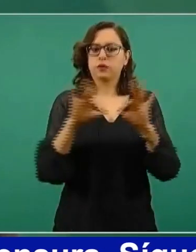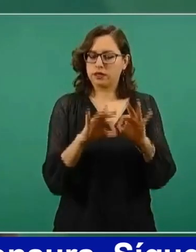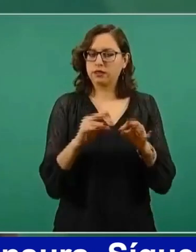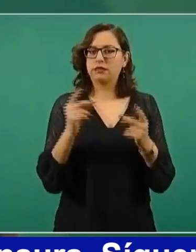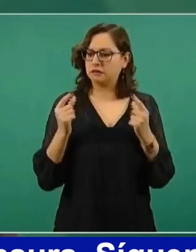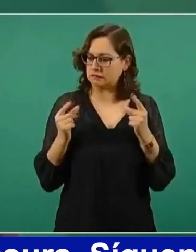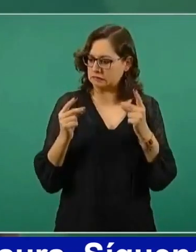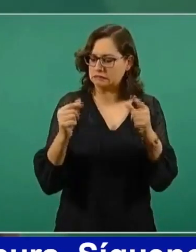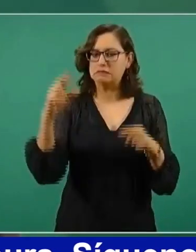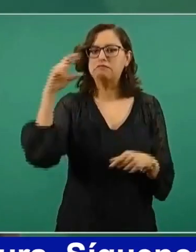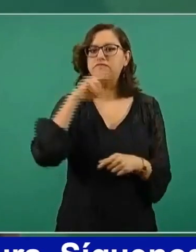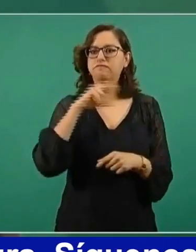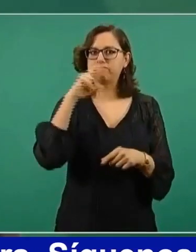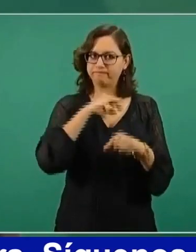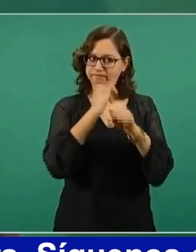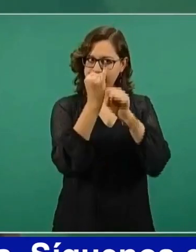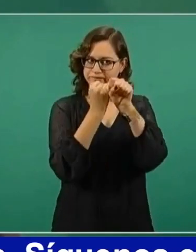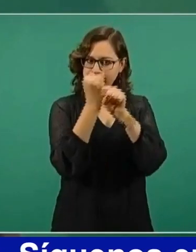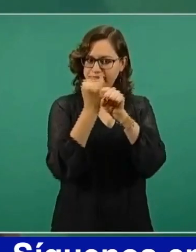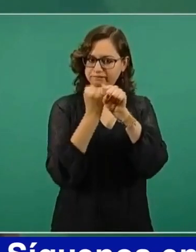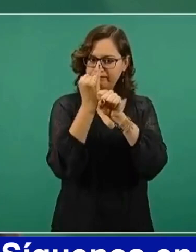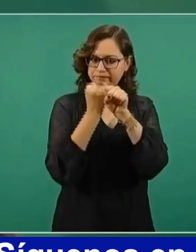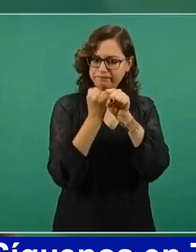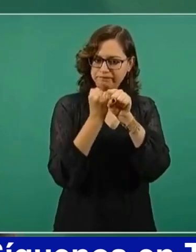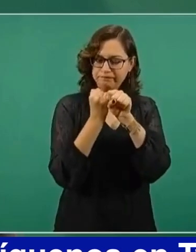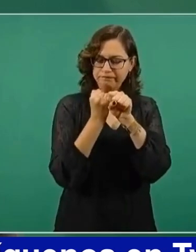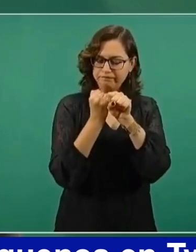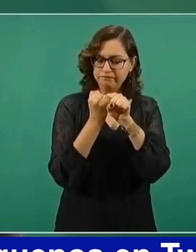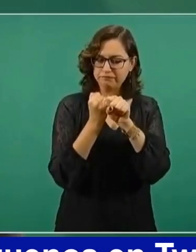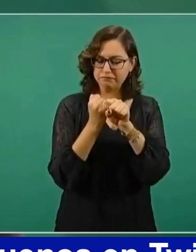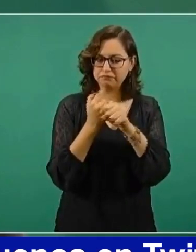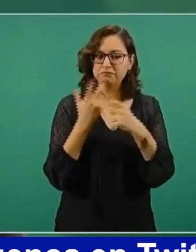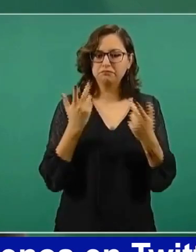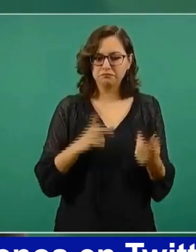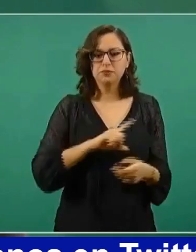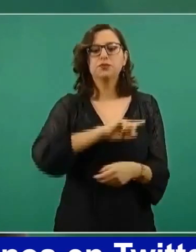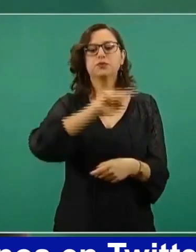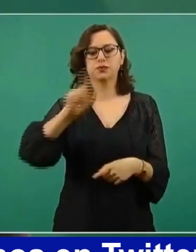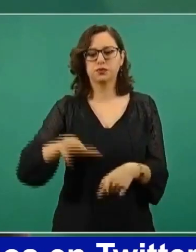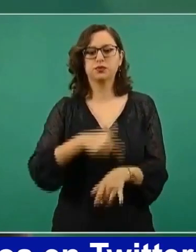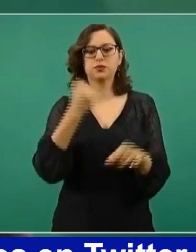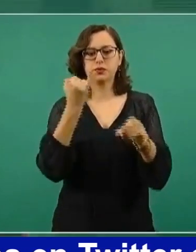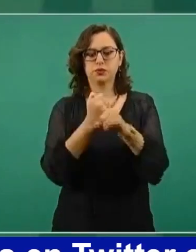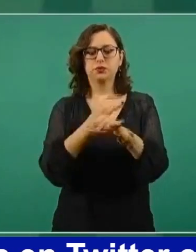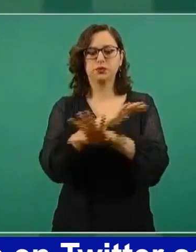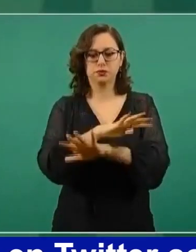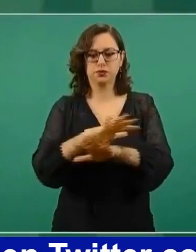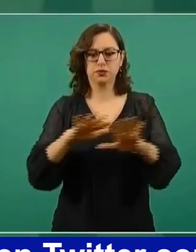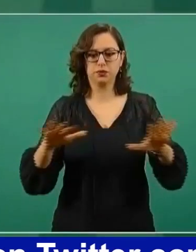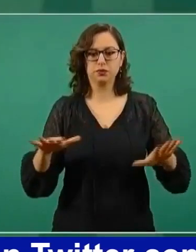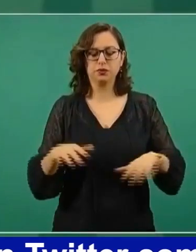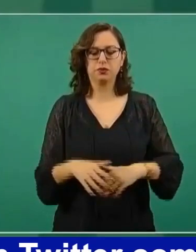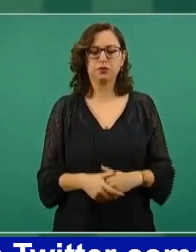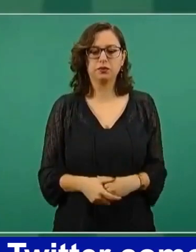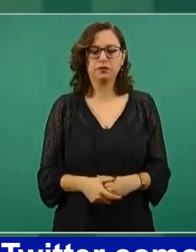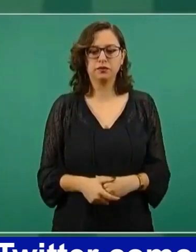importante y se va a informar a los ciudadanos.